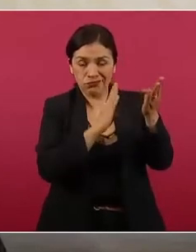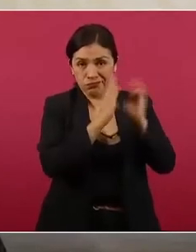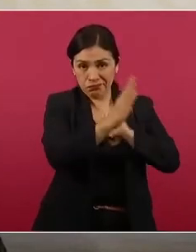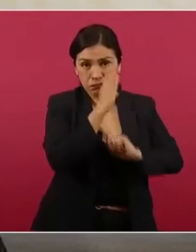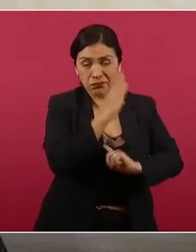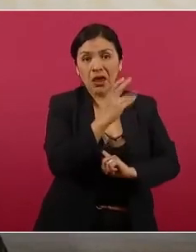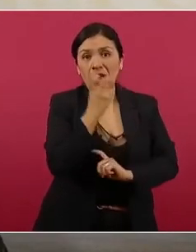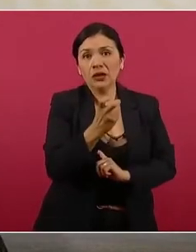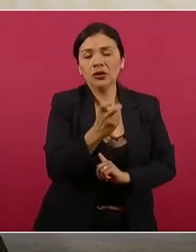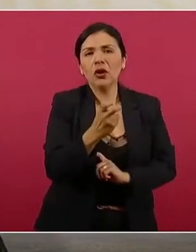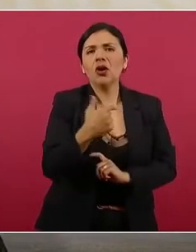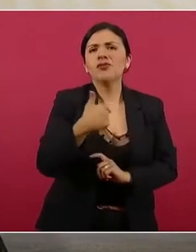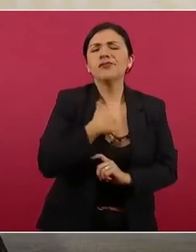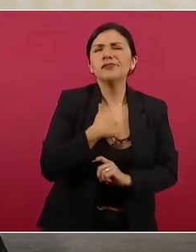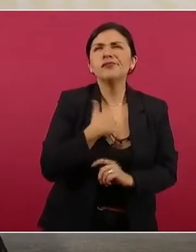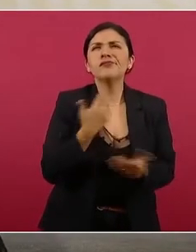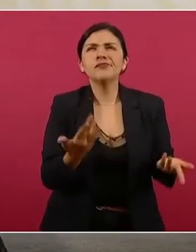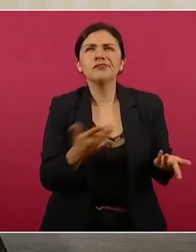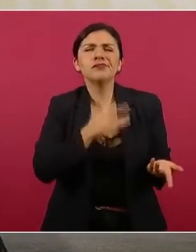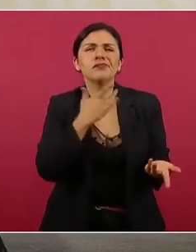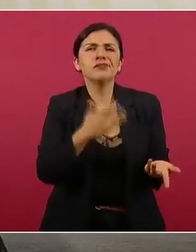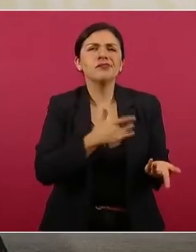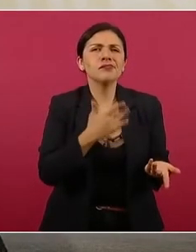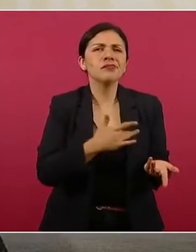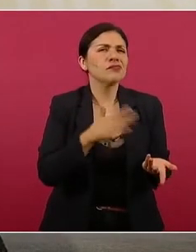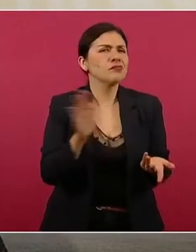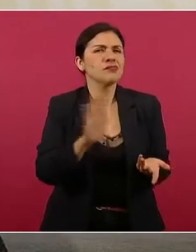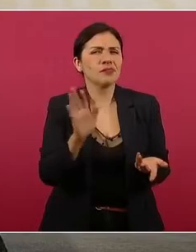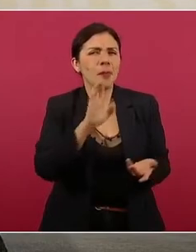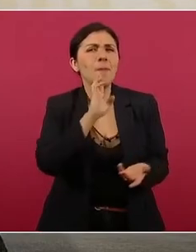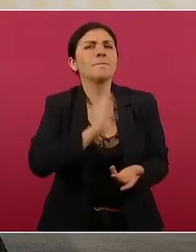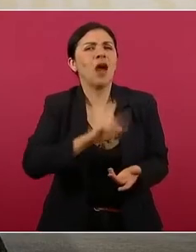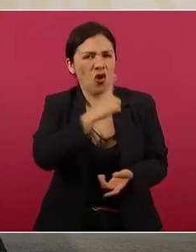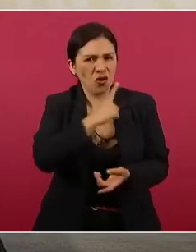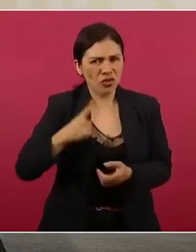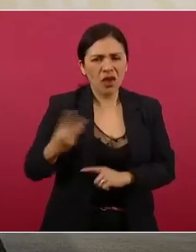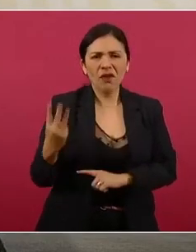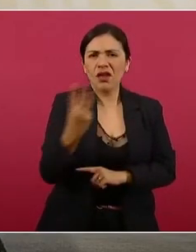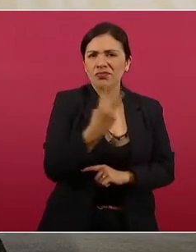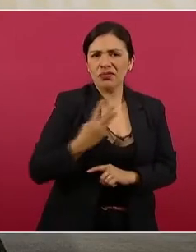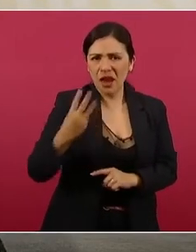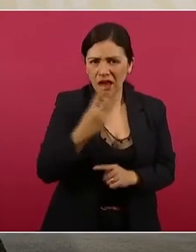ayudamos para que fuese trilateral.